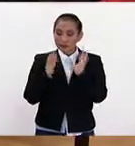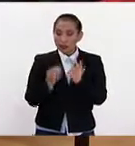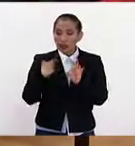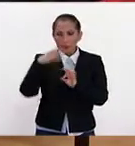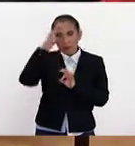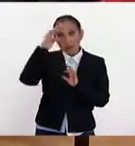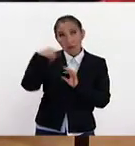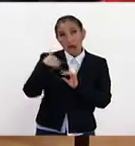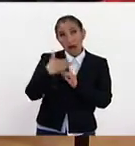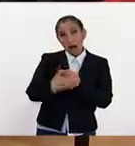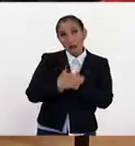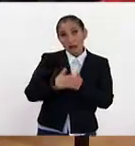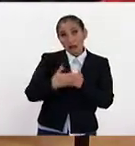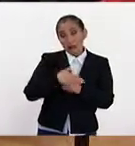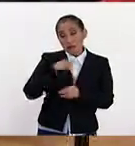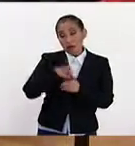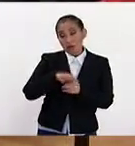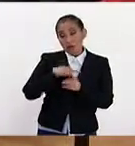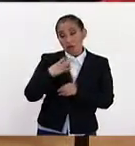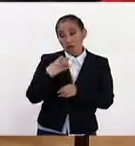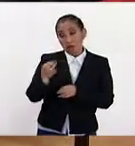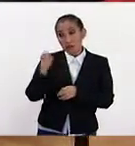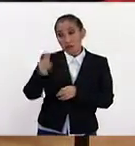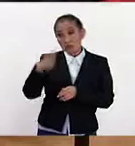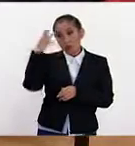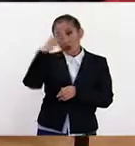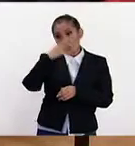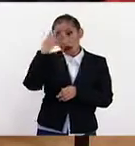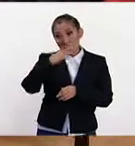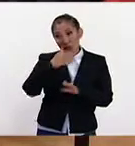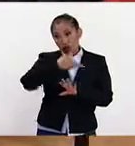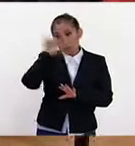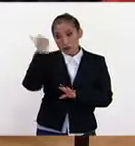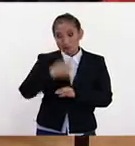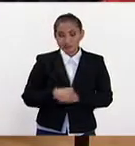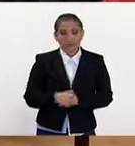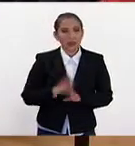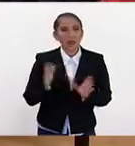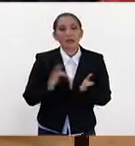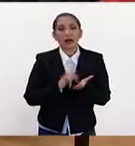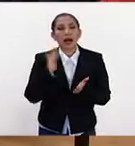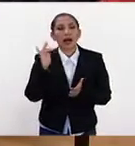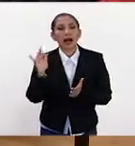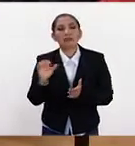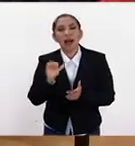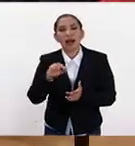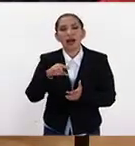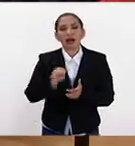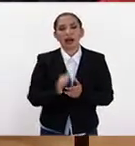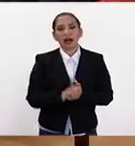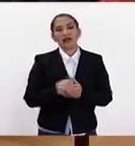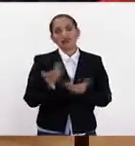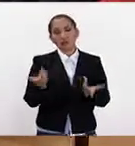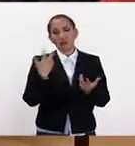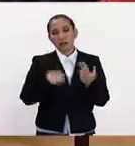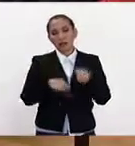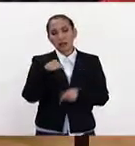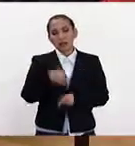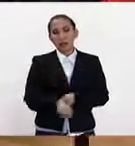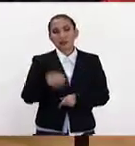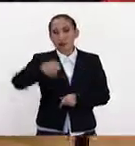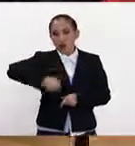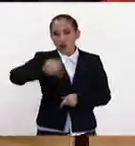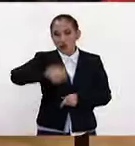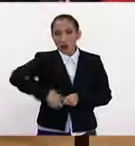ya estamos pensando más bien en la próxima reelección, no tanto en que se pueda apartar. En fin, gracias, Ana, por estar con nosotros. Un